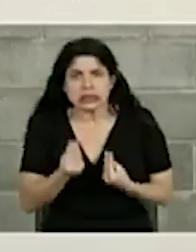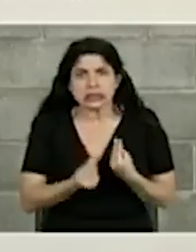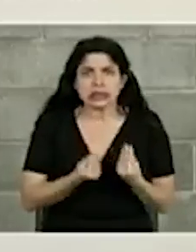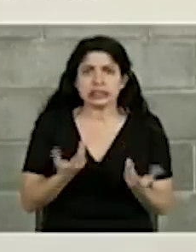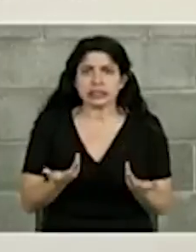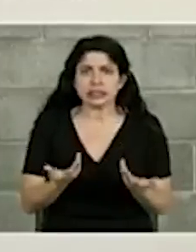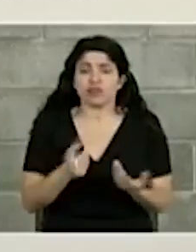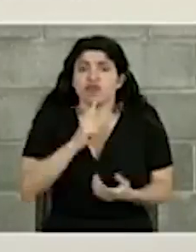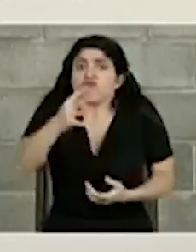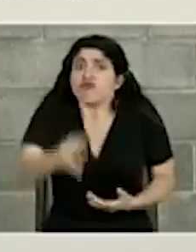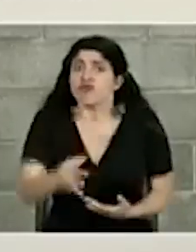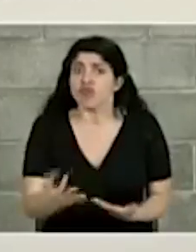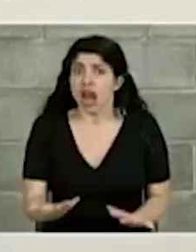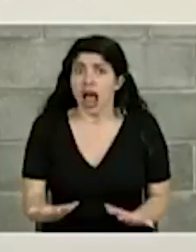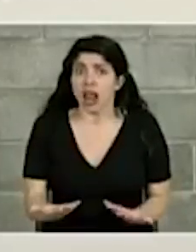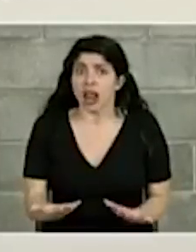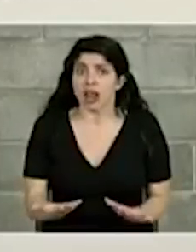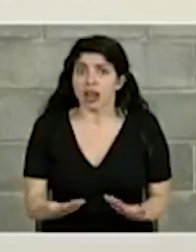real